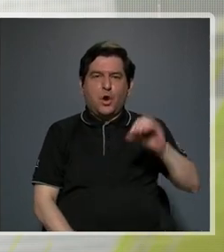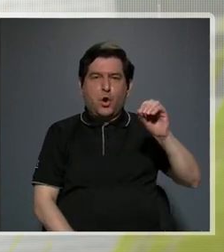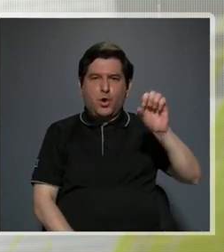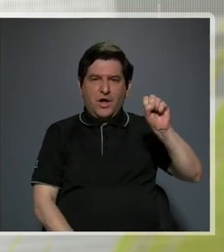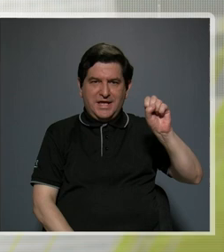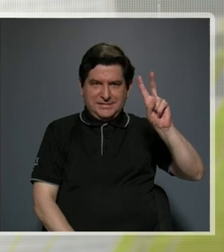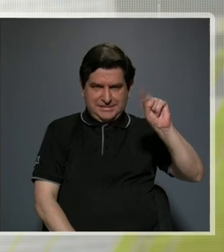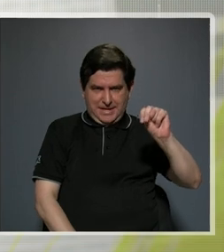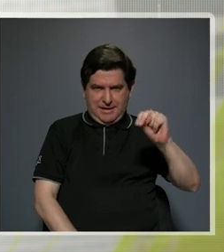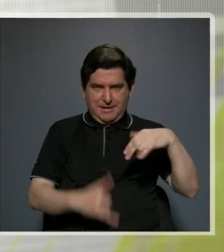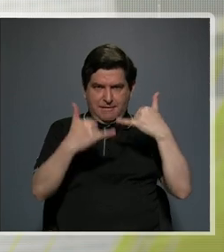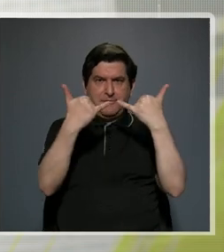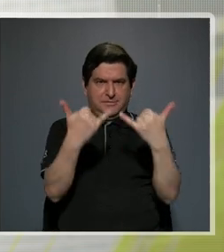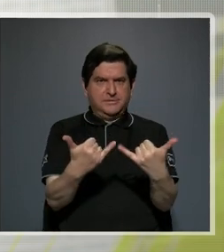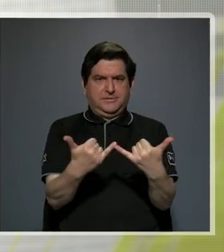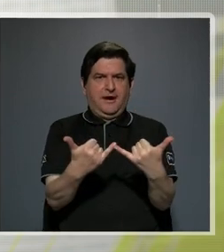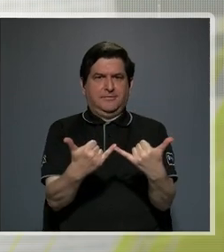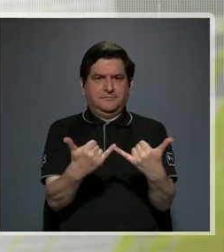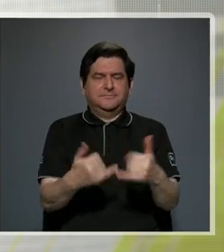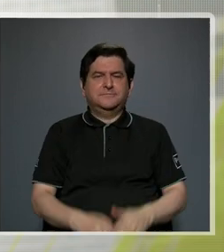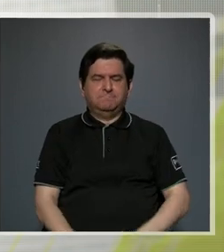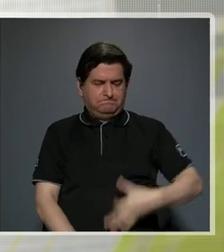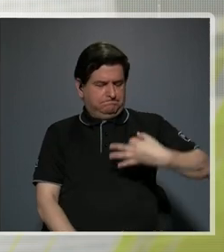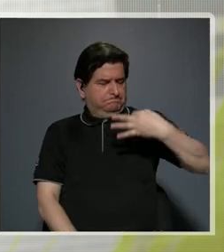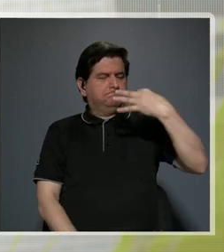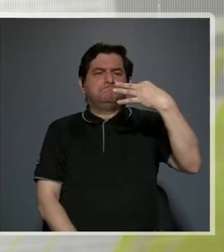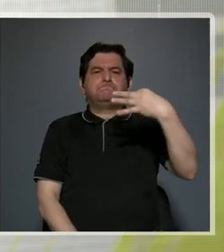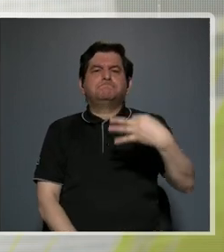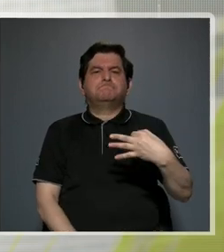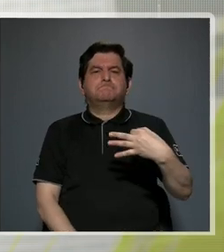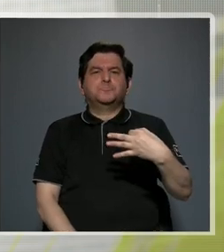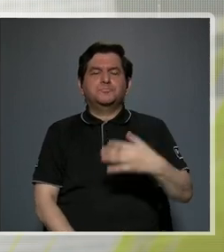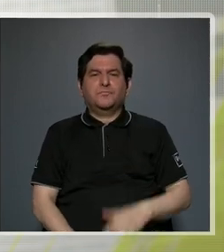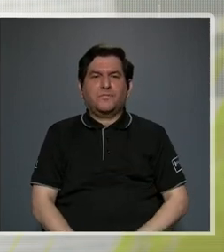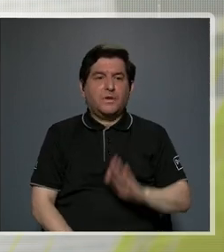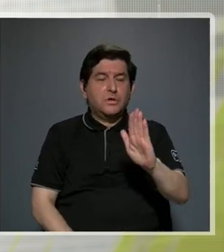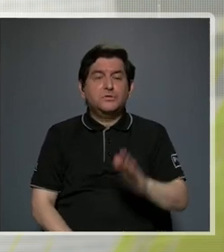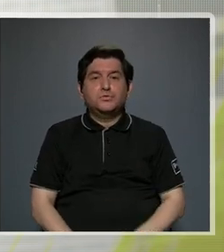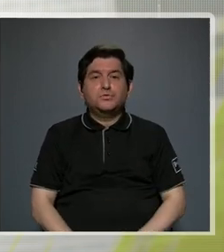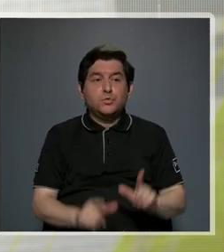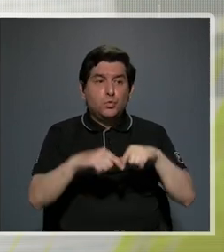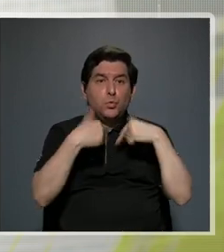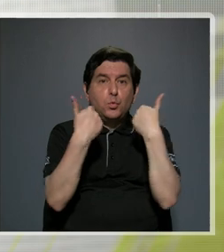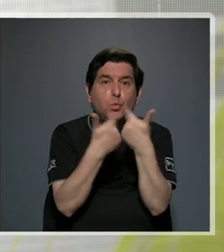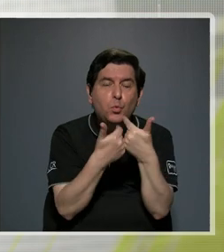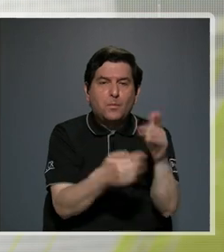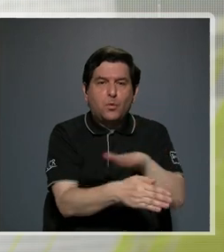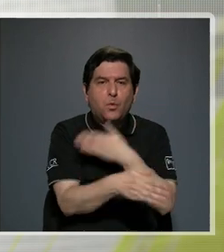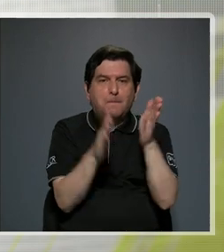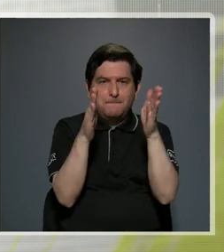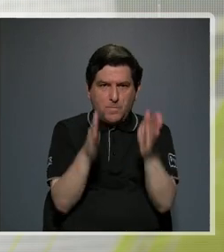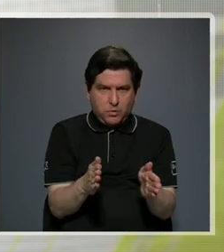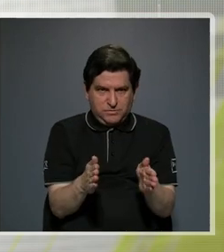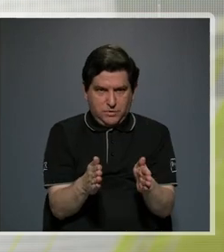Sinfónica Nacional tuvo, digamos, consolidadas sus filas de músicos,